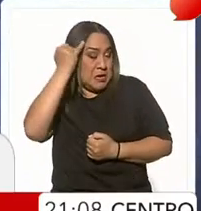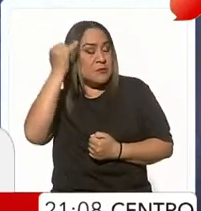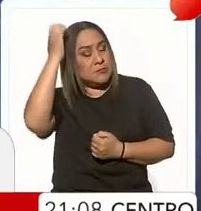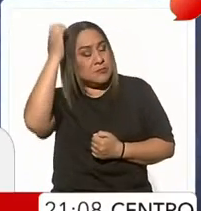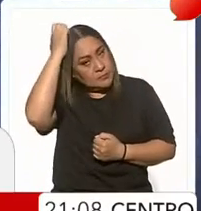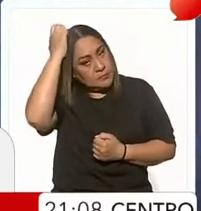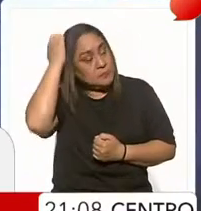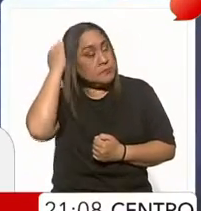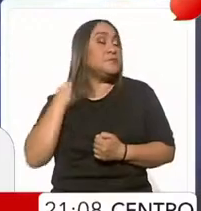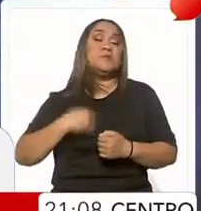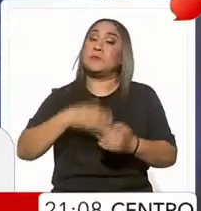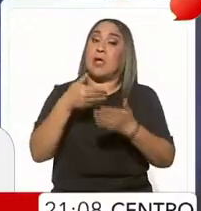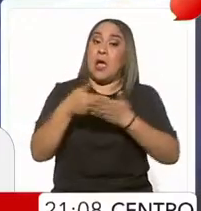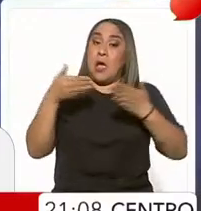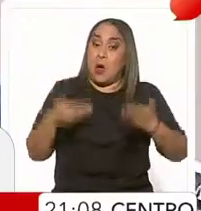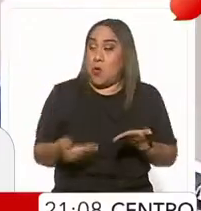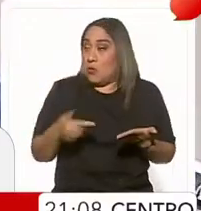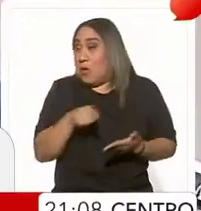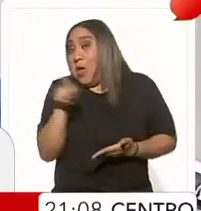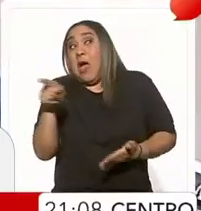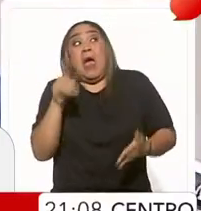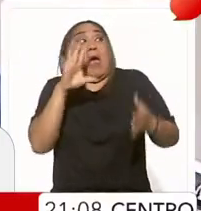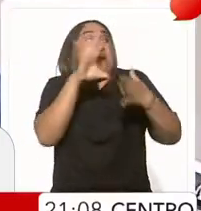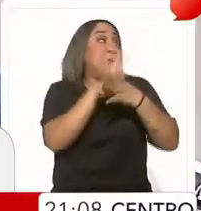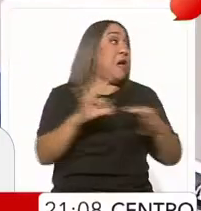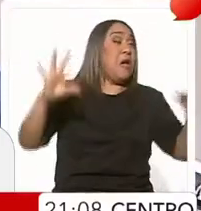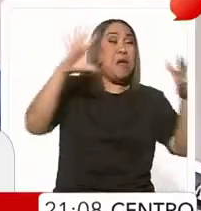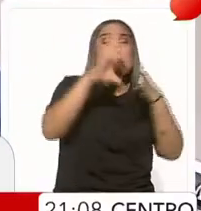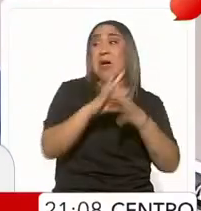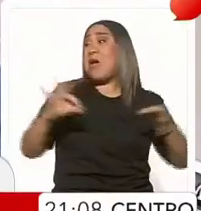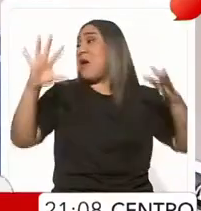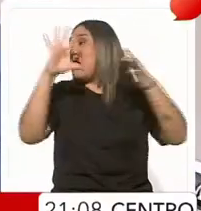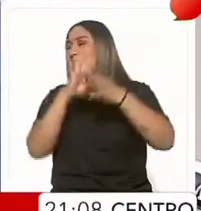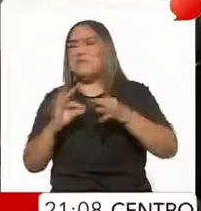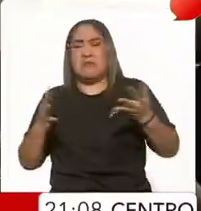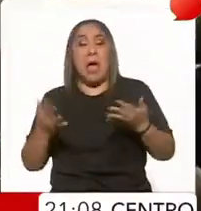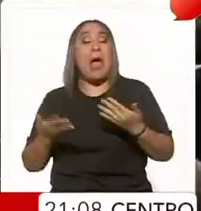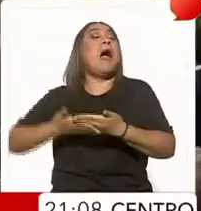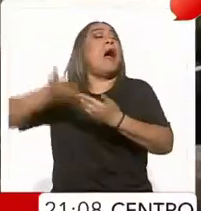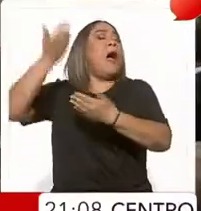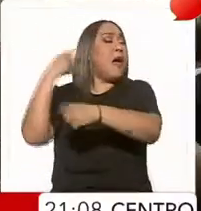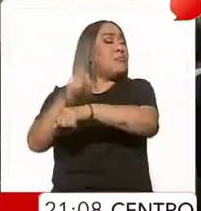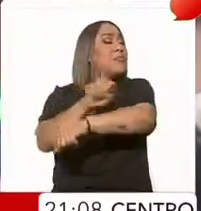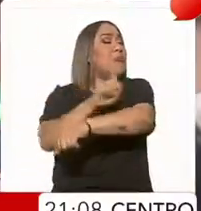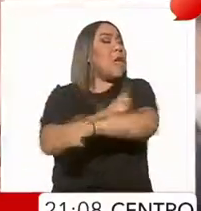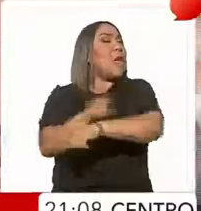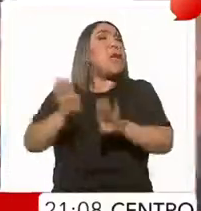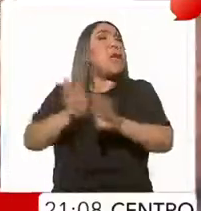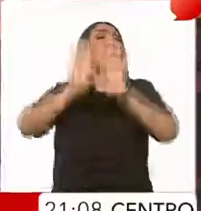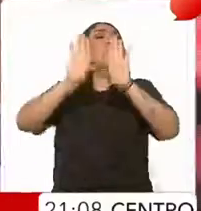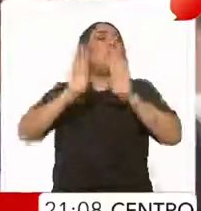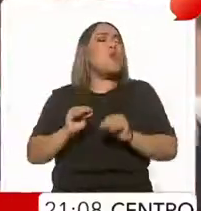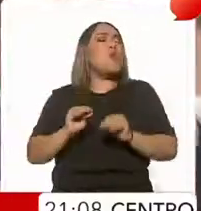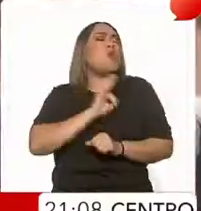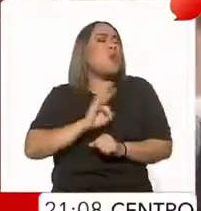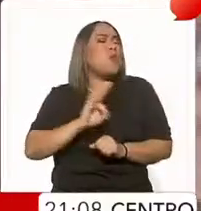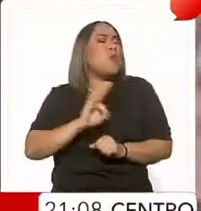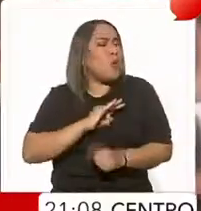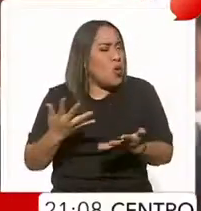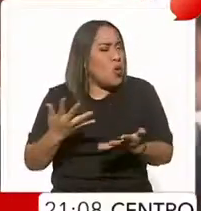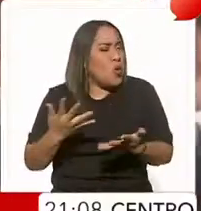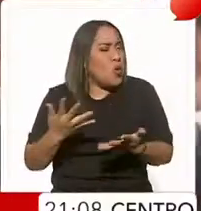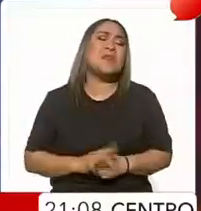gritan como pregoneros, en ese entonces callaron como momias. Pero el pueblo